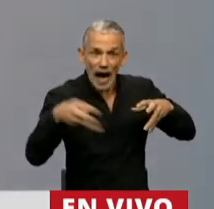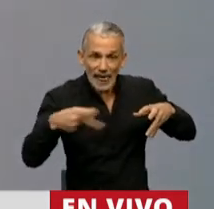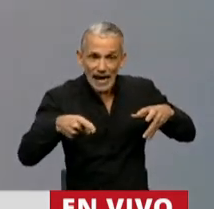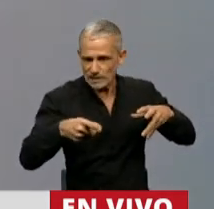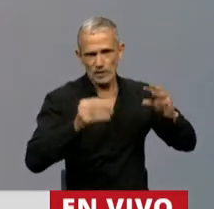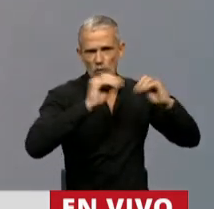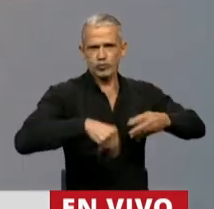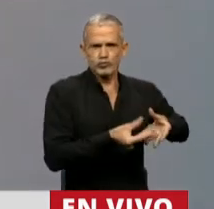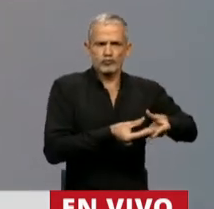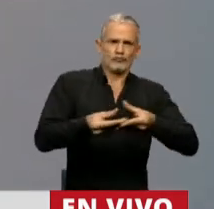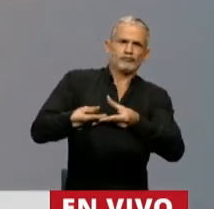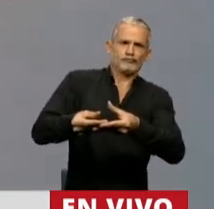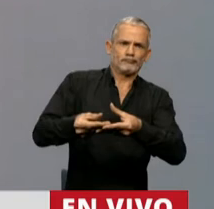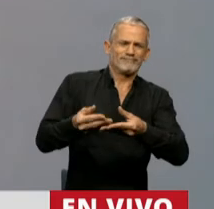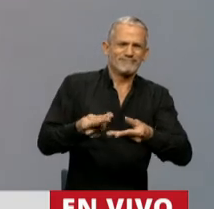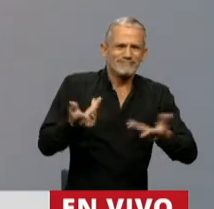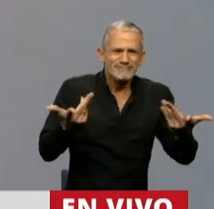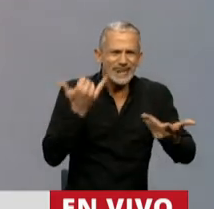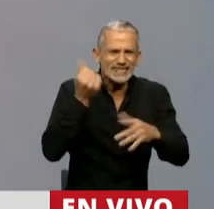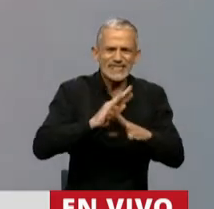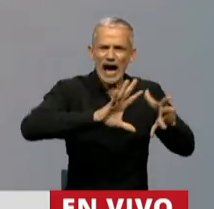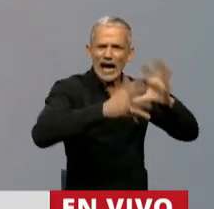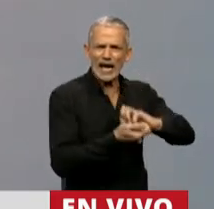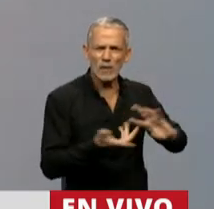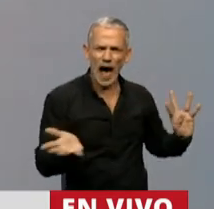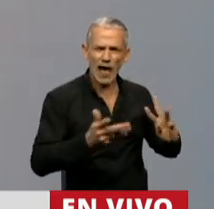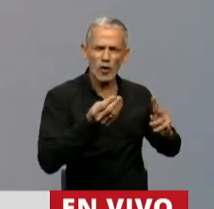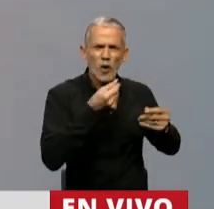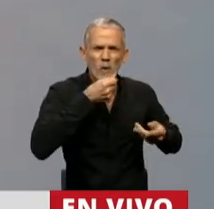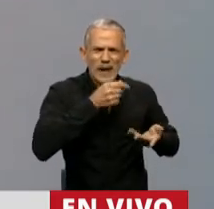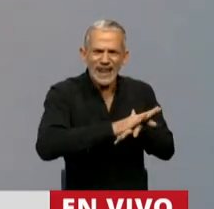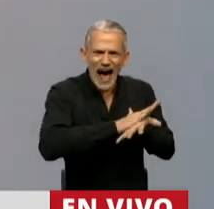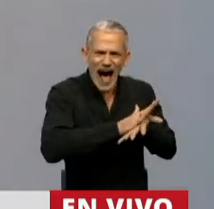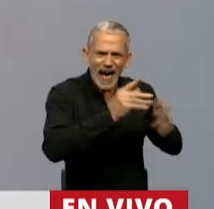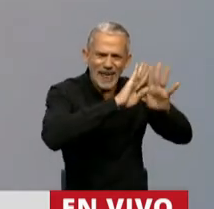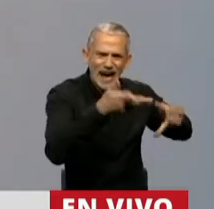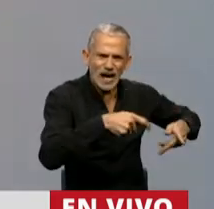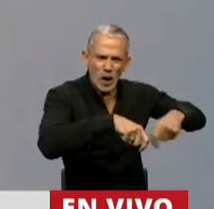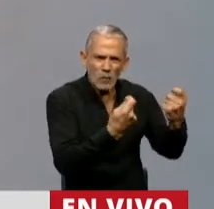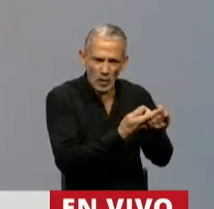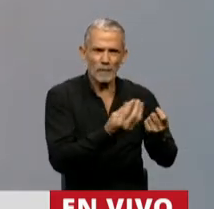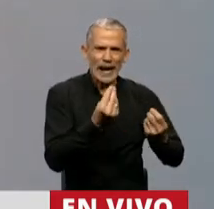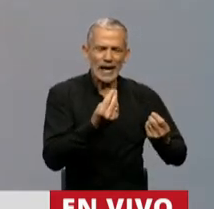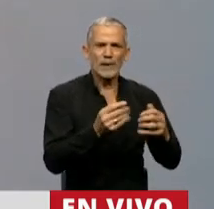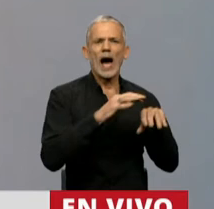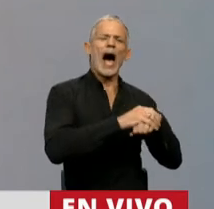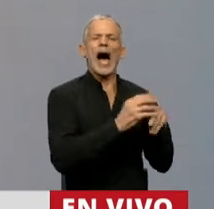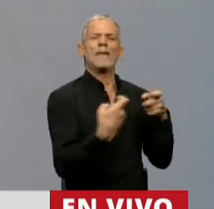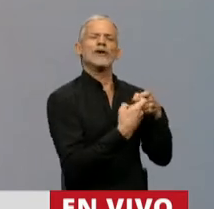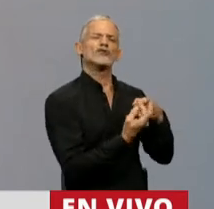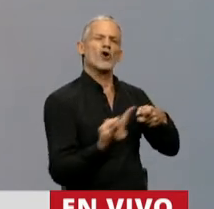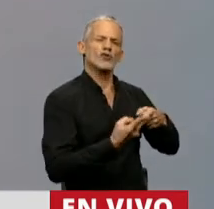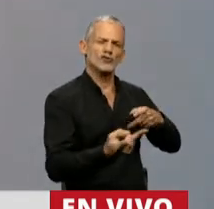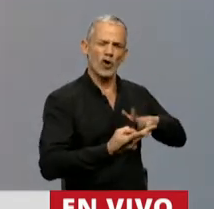servido en bandeja ese sistema previsional quebrado, un nuevo negocio en definitiva para los amigos. Los